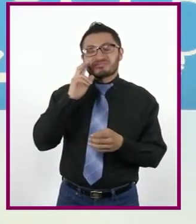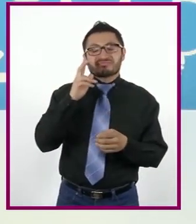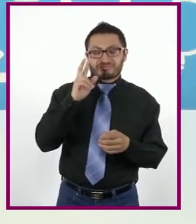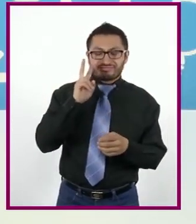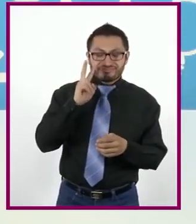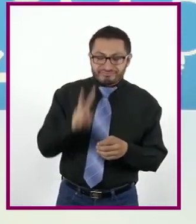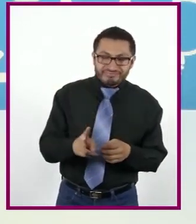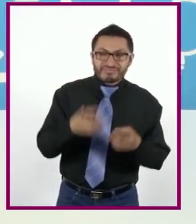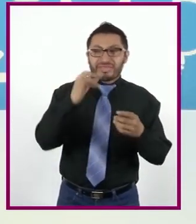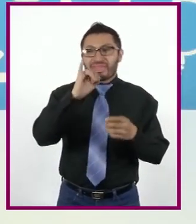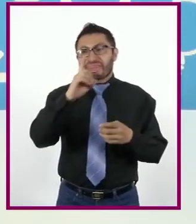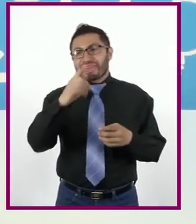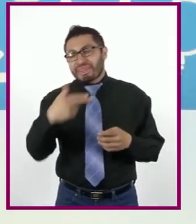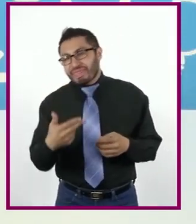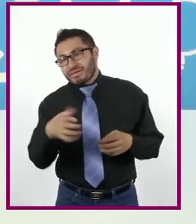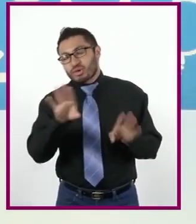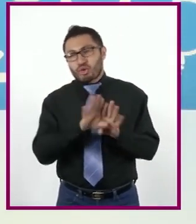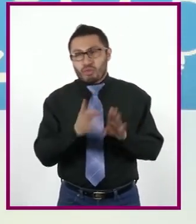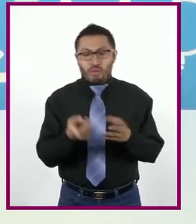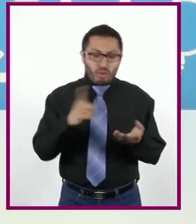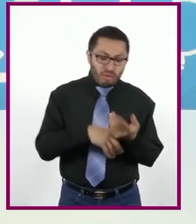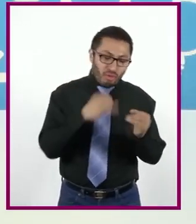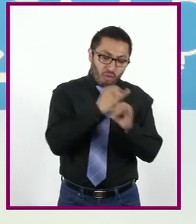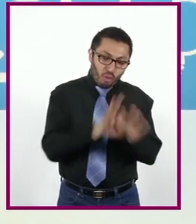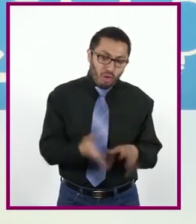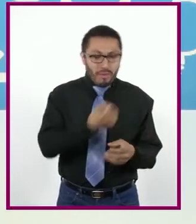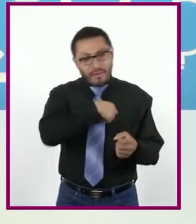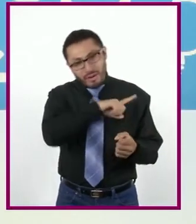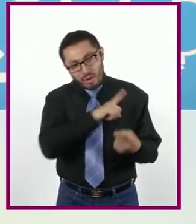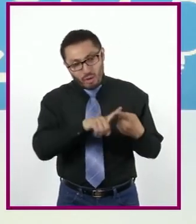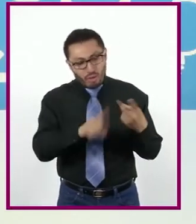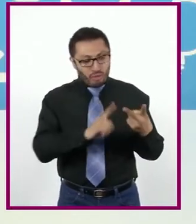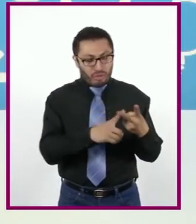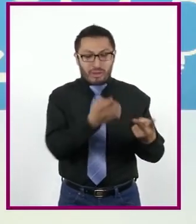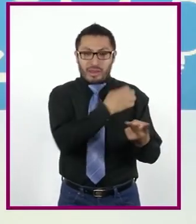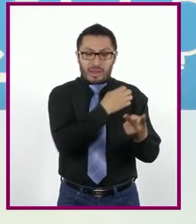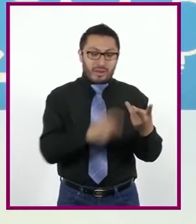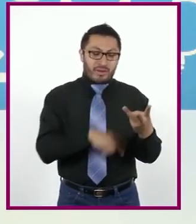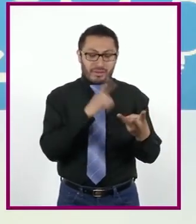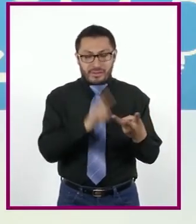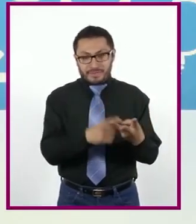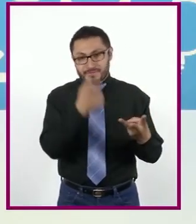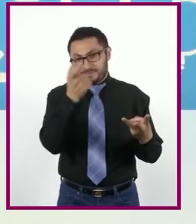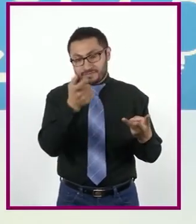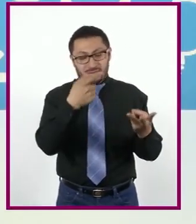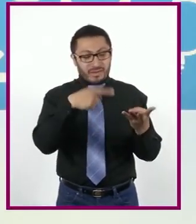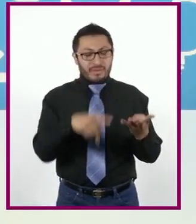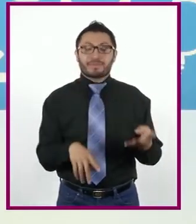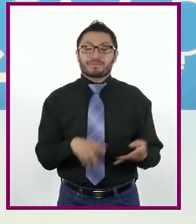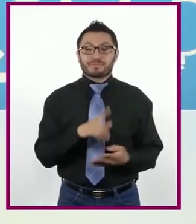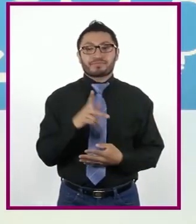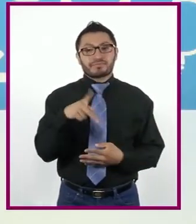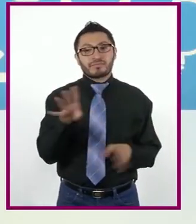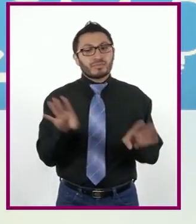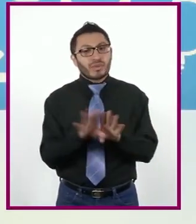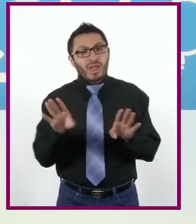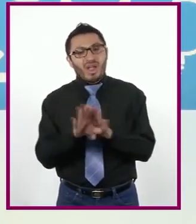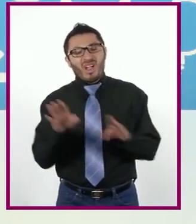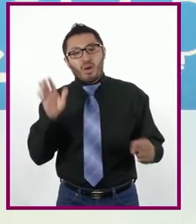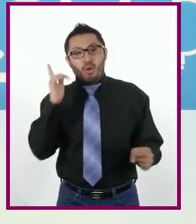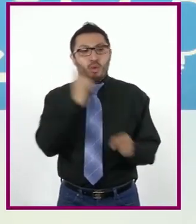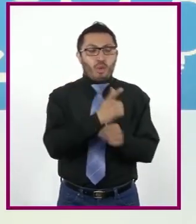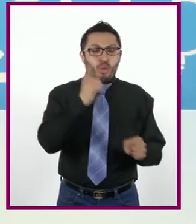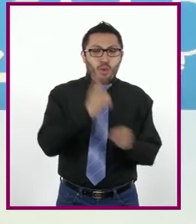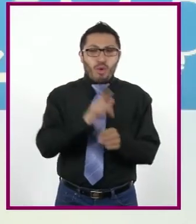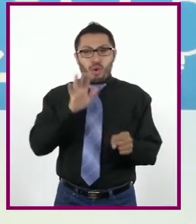Desarrollo Humano se compone con los datos de salud, educación e ingresos. Pero, ¿cómo podemos saber la situación que se vive